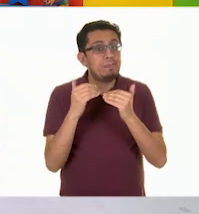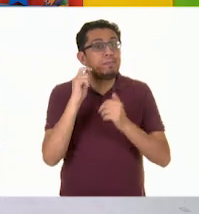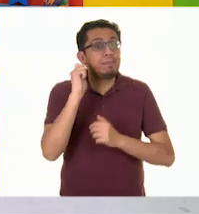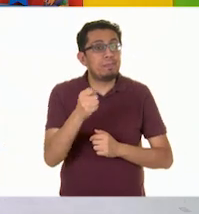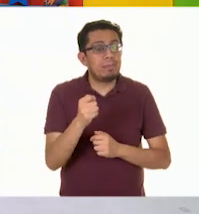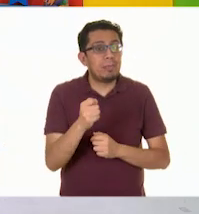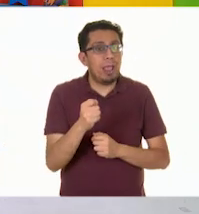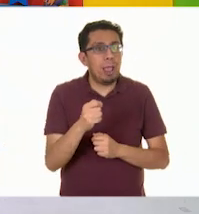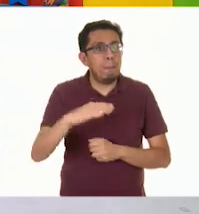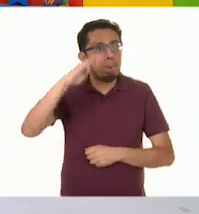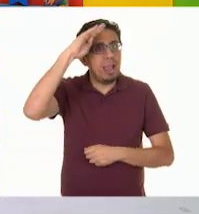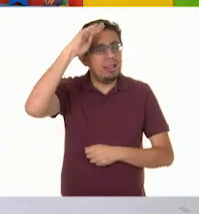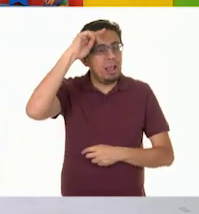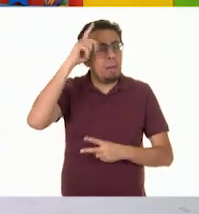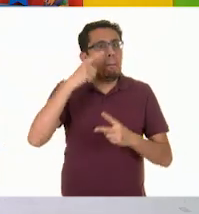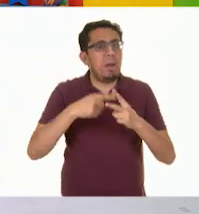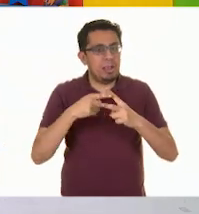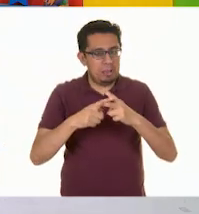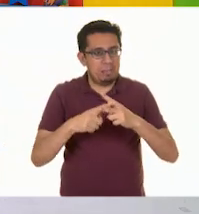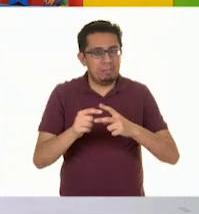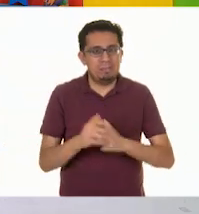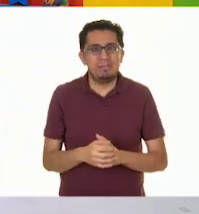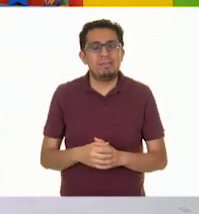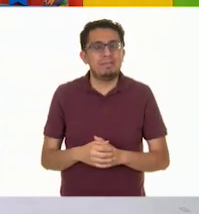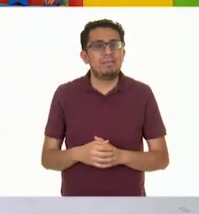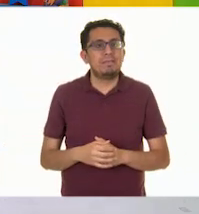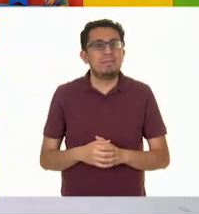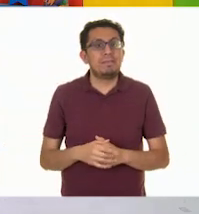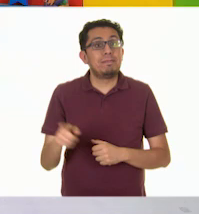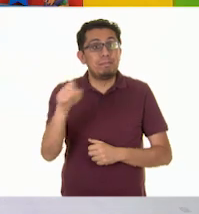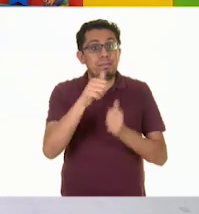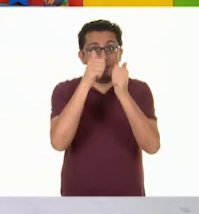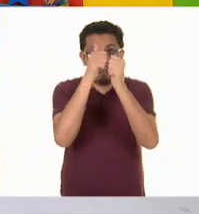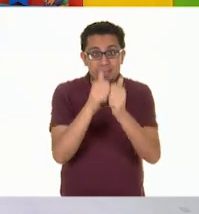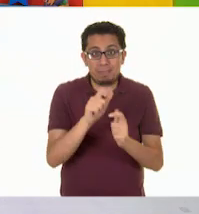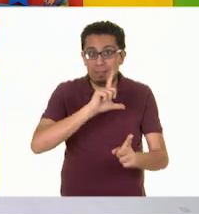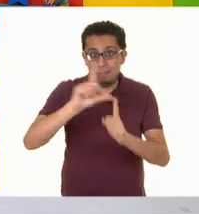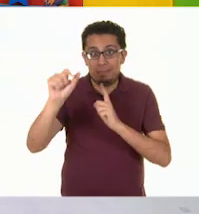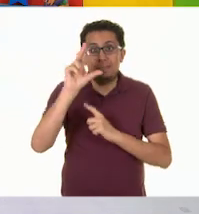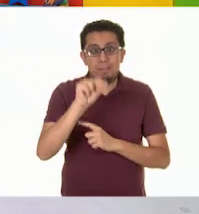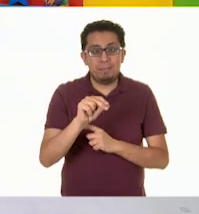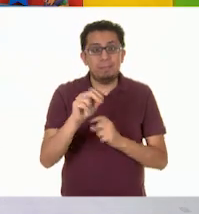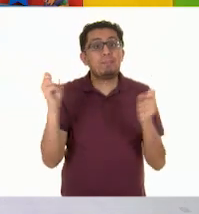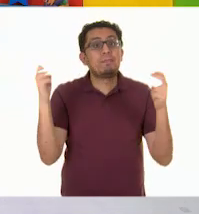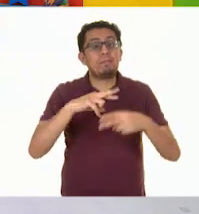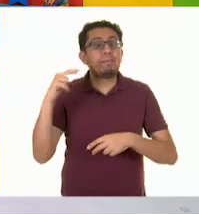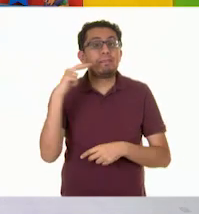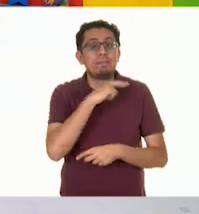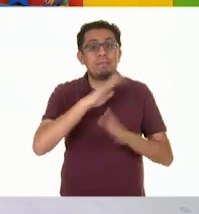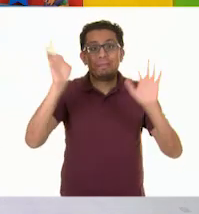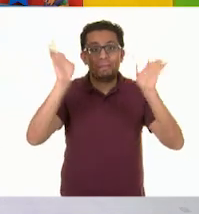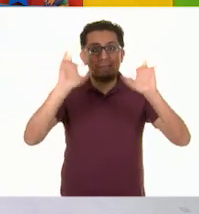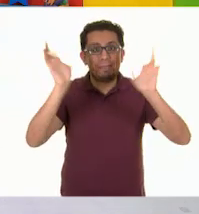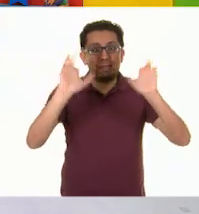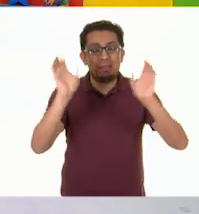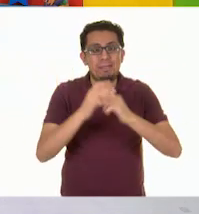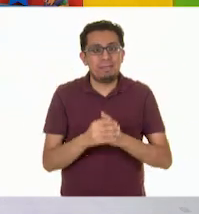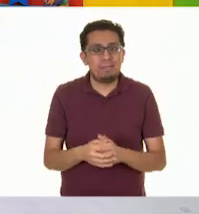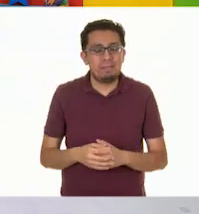Pensamiento matemático. Así es, pensamiento matemático. Así que no se muevan, nos vemos muy, muy, muy, muy pronto. ¡Adiós!